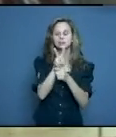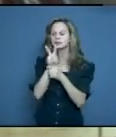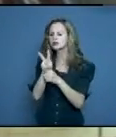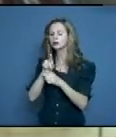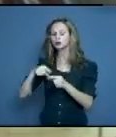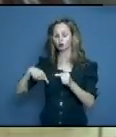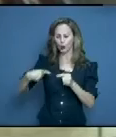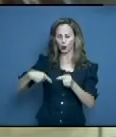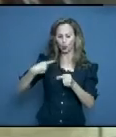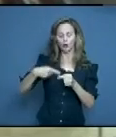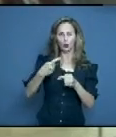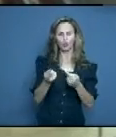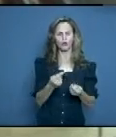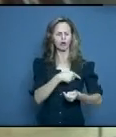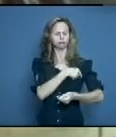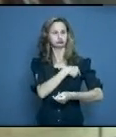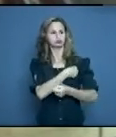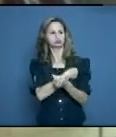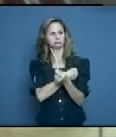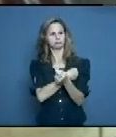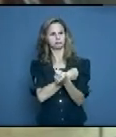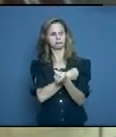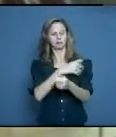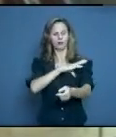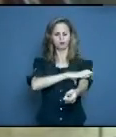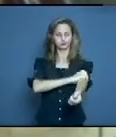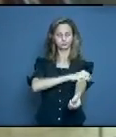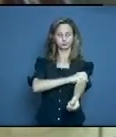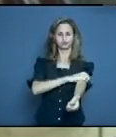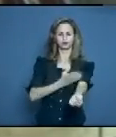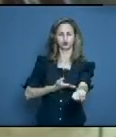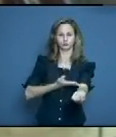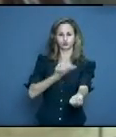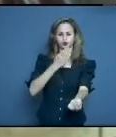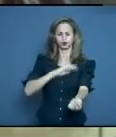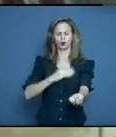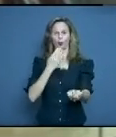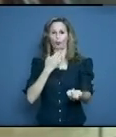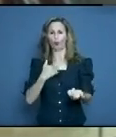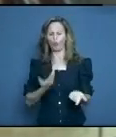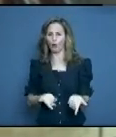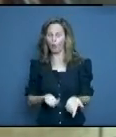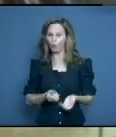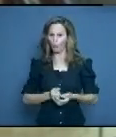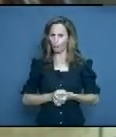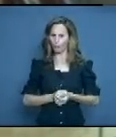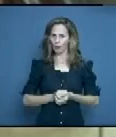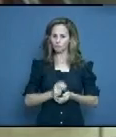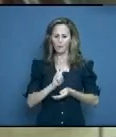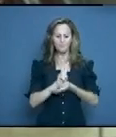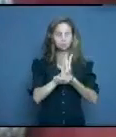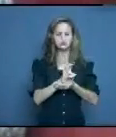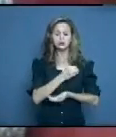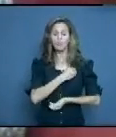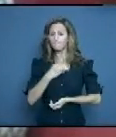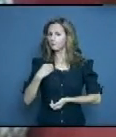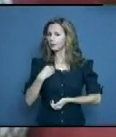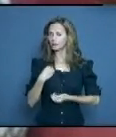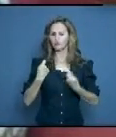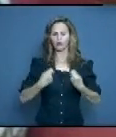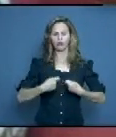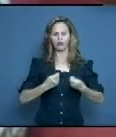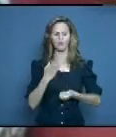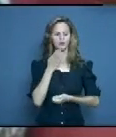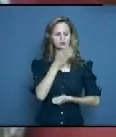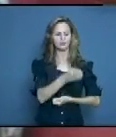que se les está tomando la temperatura y la presión diaria, como es un ingreso, como es una visita médica, el